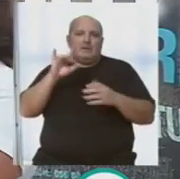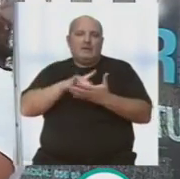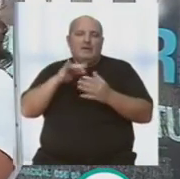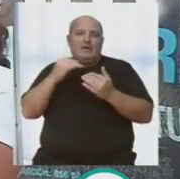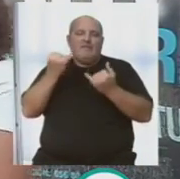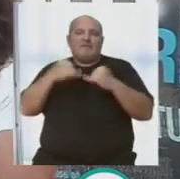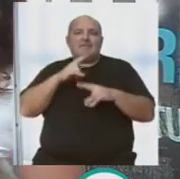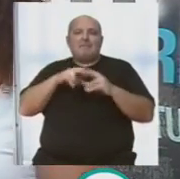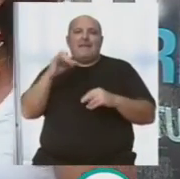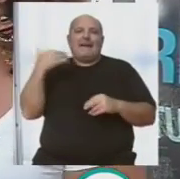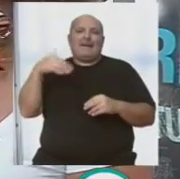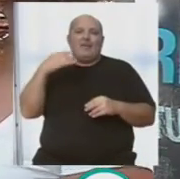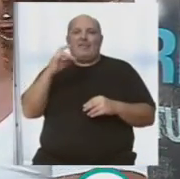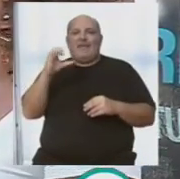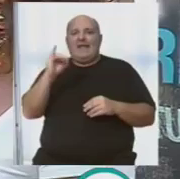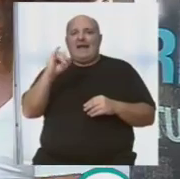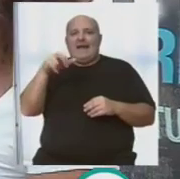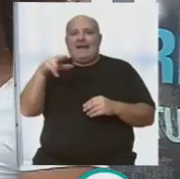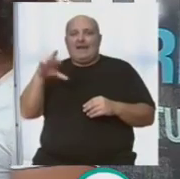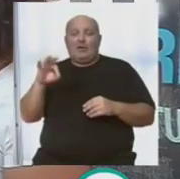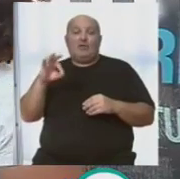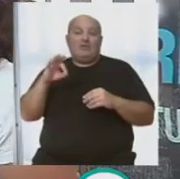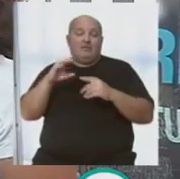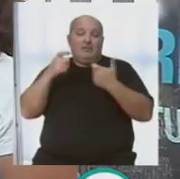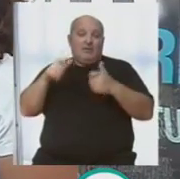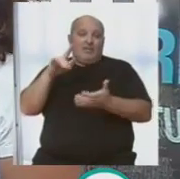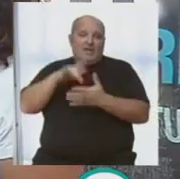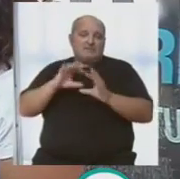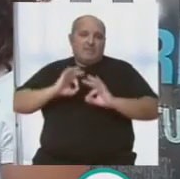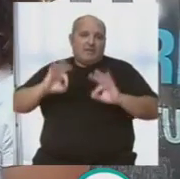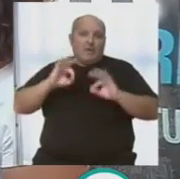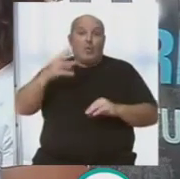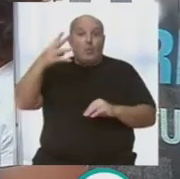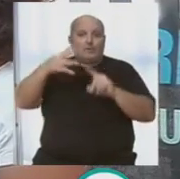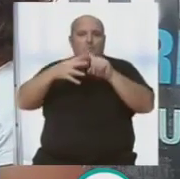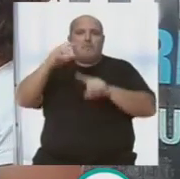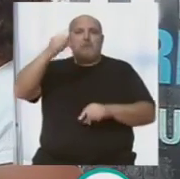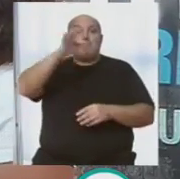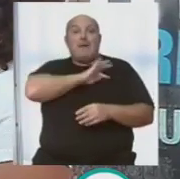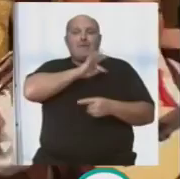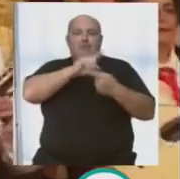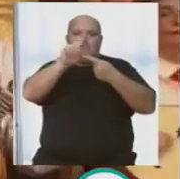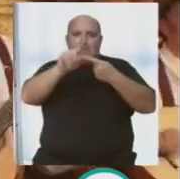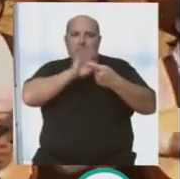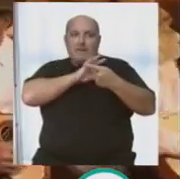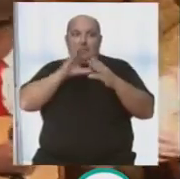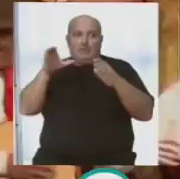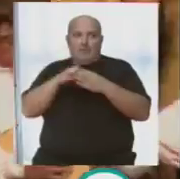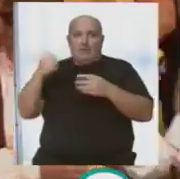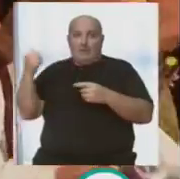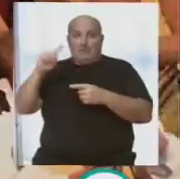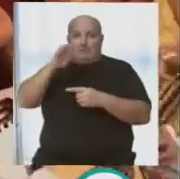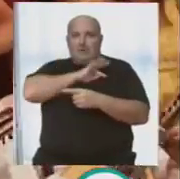el festival meridio de Janeiro y también dedicado a Pacoalba, que es el día que van a actuar los cuatro primeros panedos del Covaco. Va a ser como una